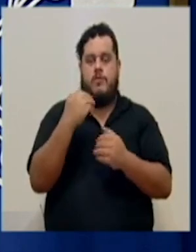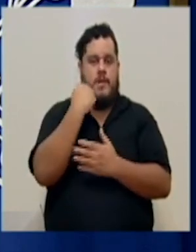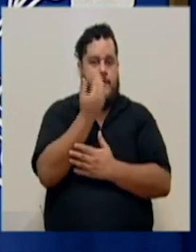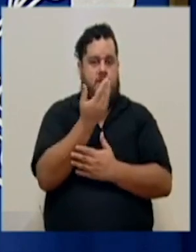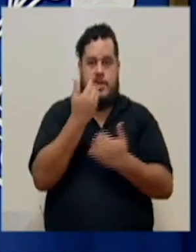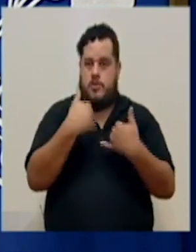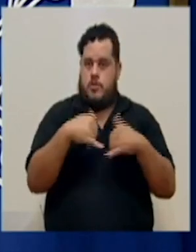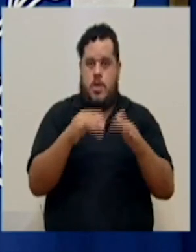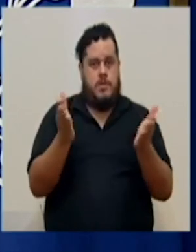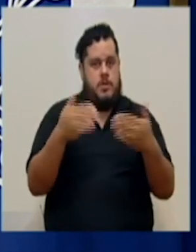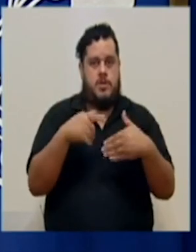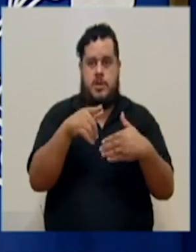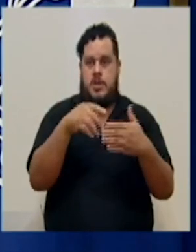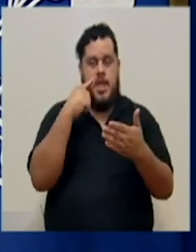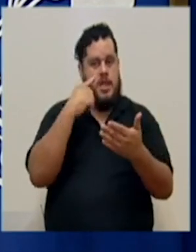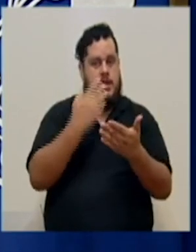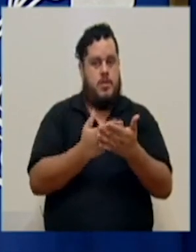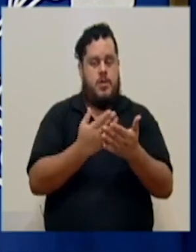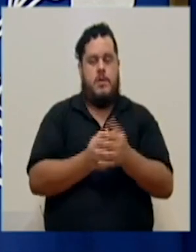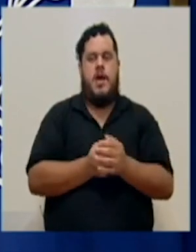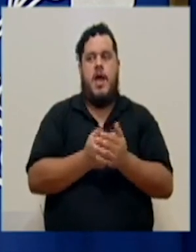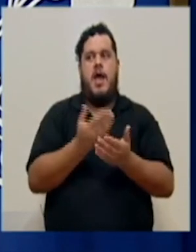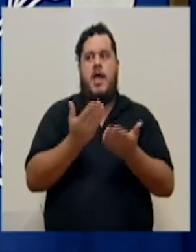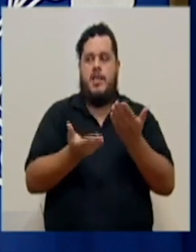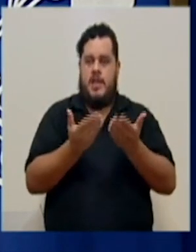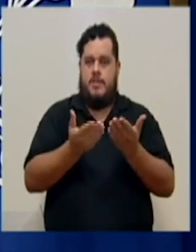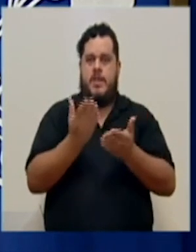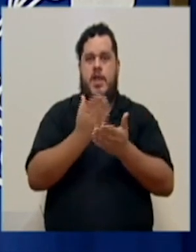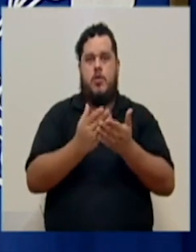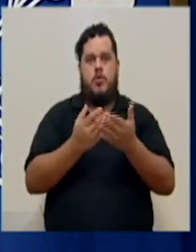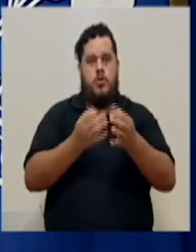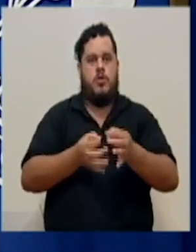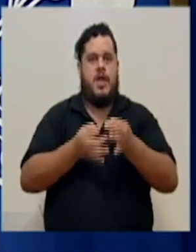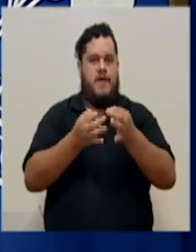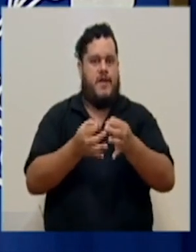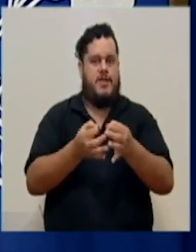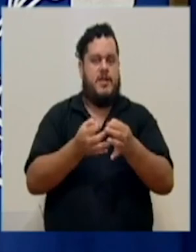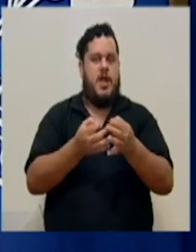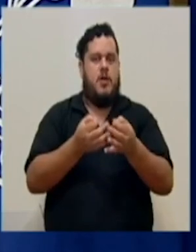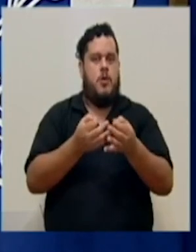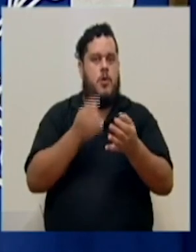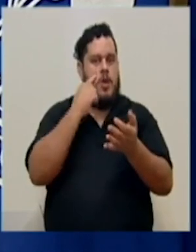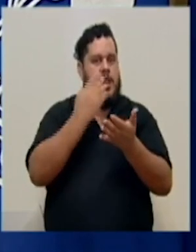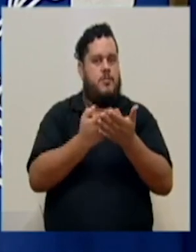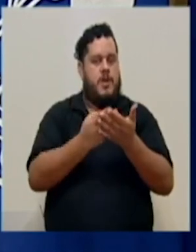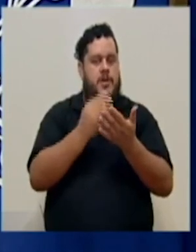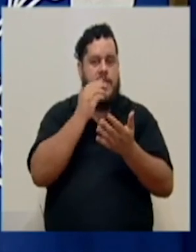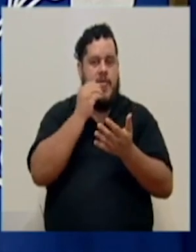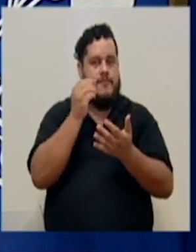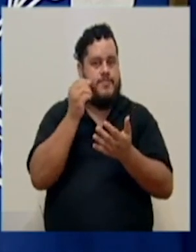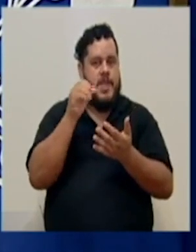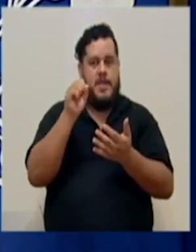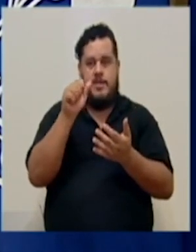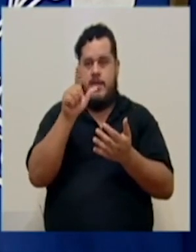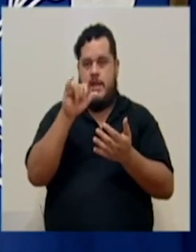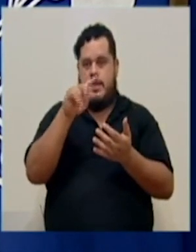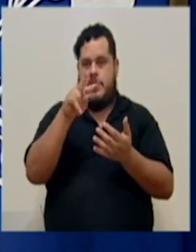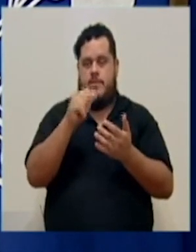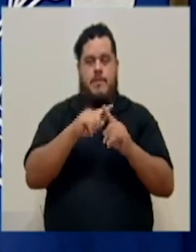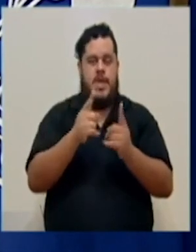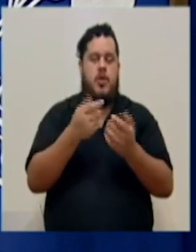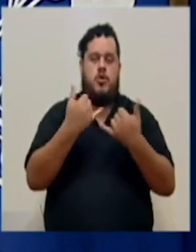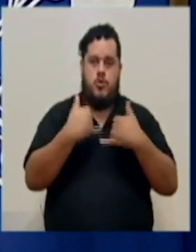Todavía no existe esa prueba. Han ido algunos avances en algunos países con las pruebas de saliva. Sin embargo, todavía hay muchas reservas y están algunos apenas